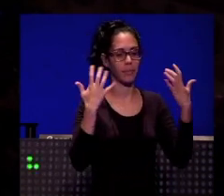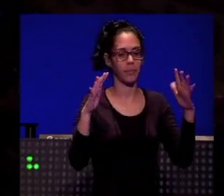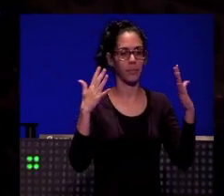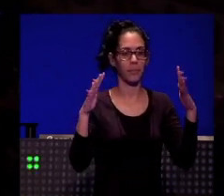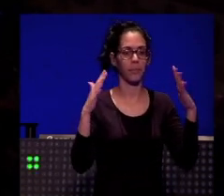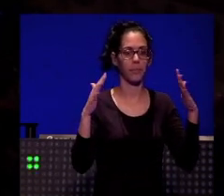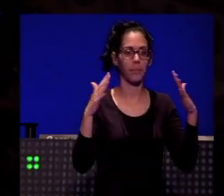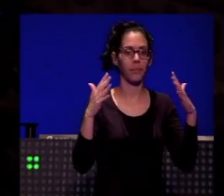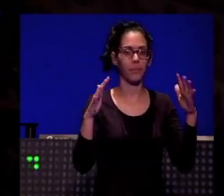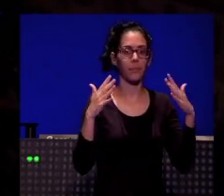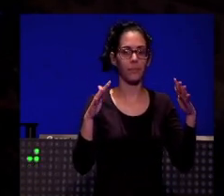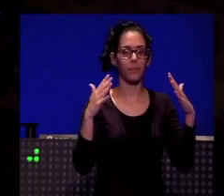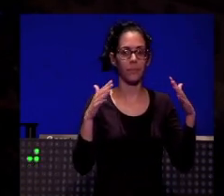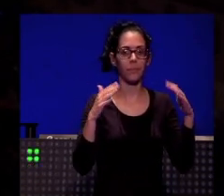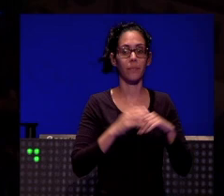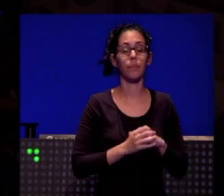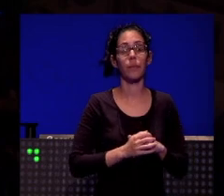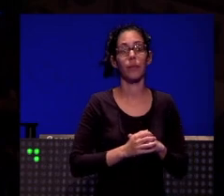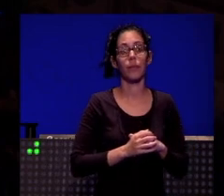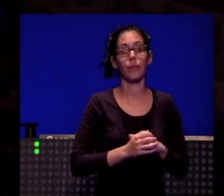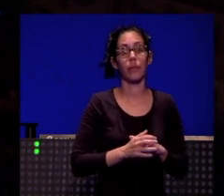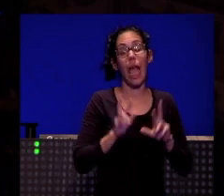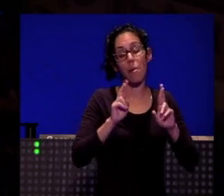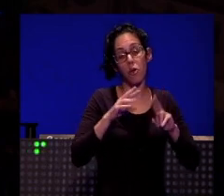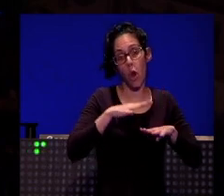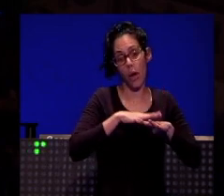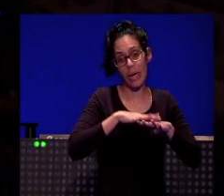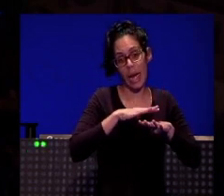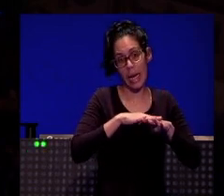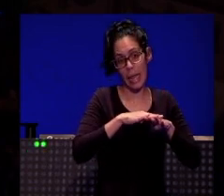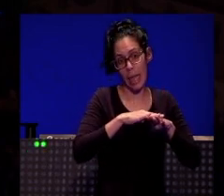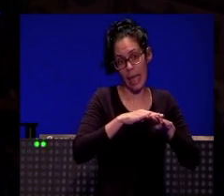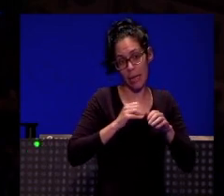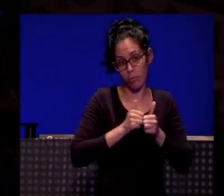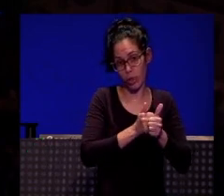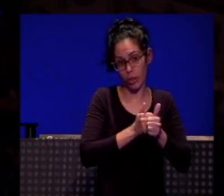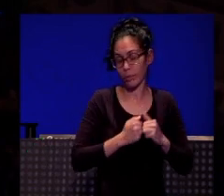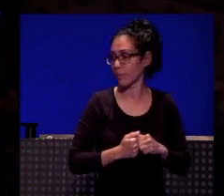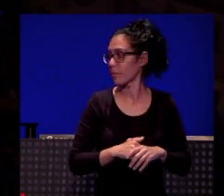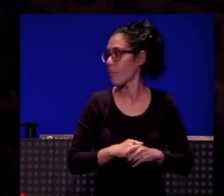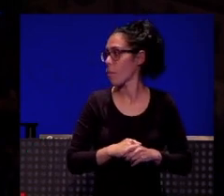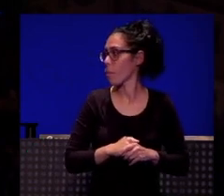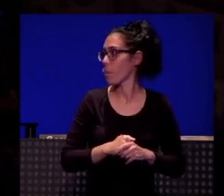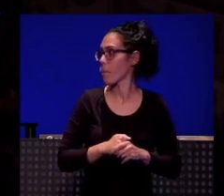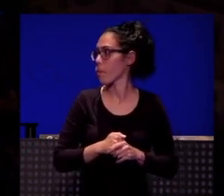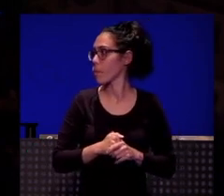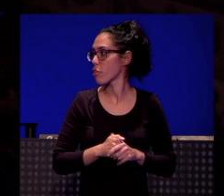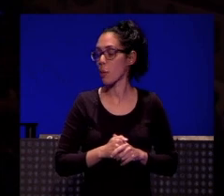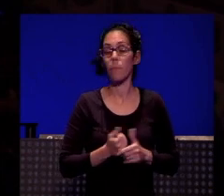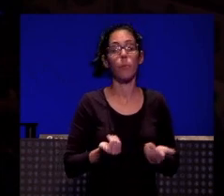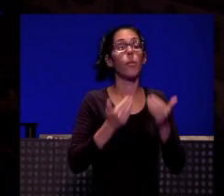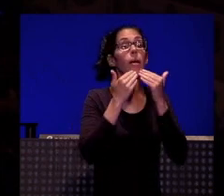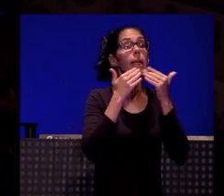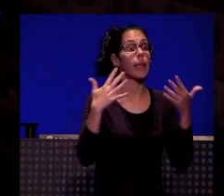espero que no veas ningún clickbait más por nuestras redes ¿lo pillé? este jugando a tableros son unos fieras perfecto bueno